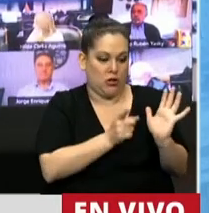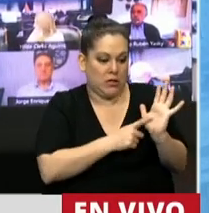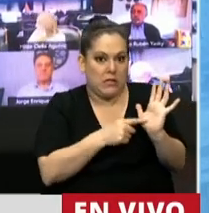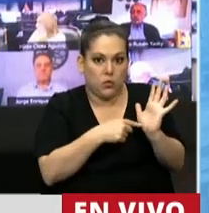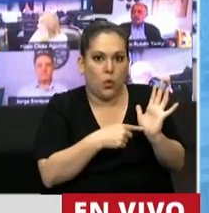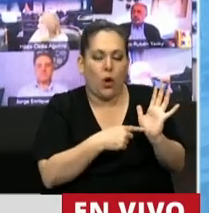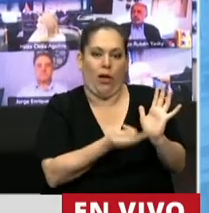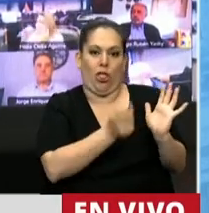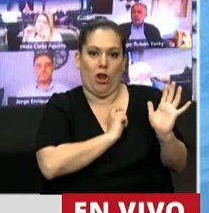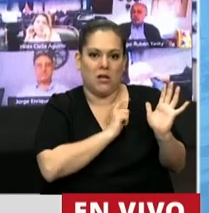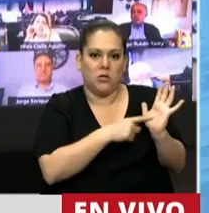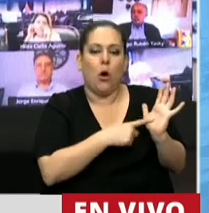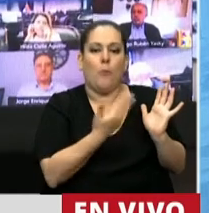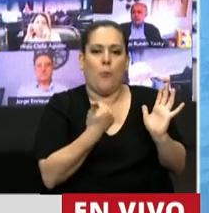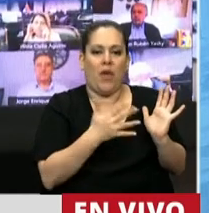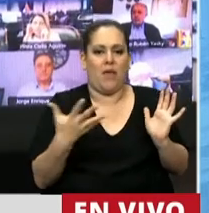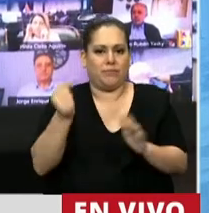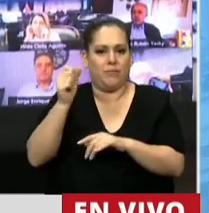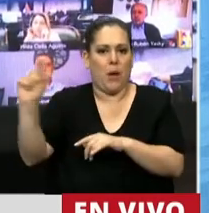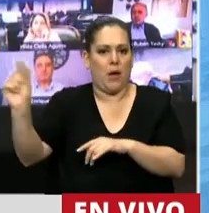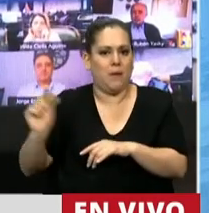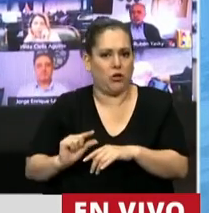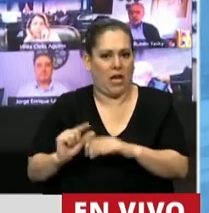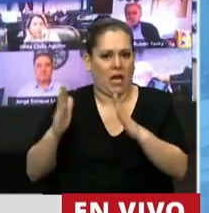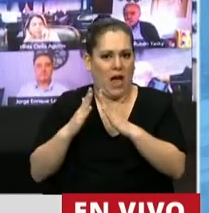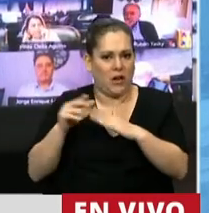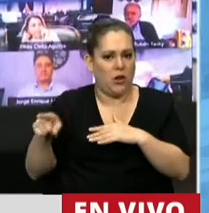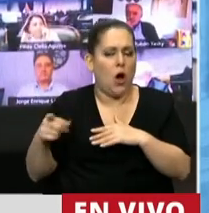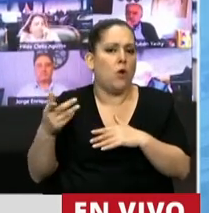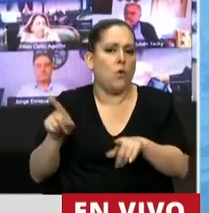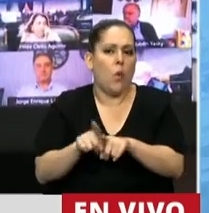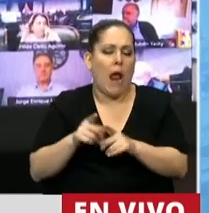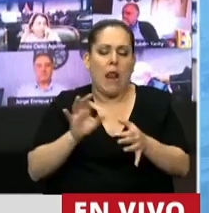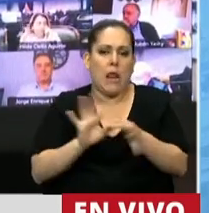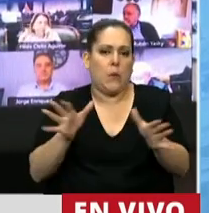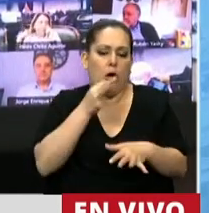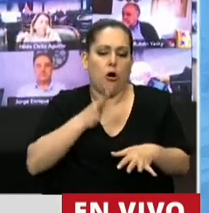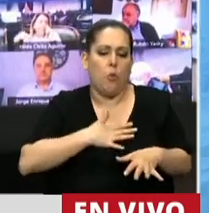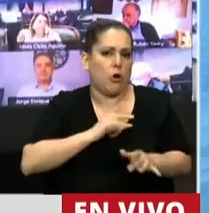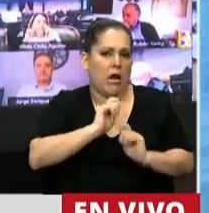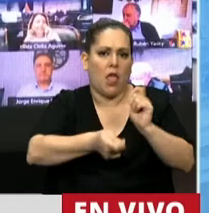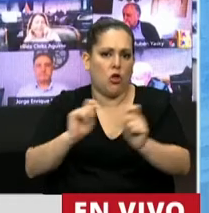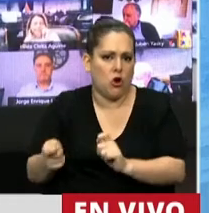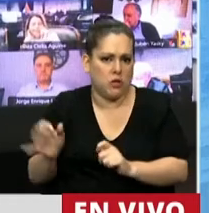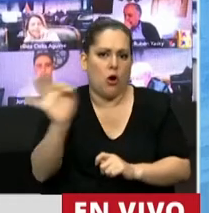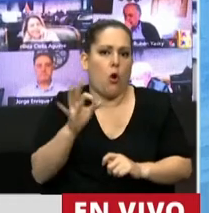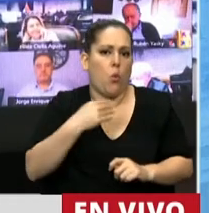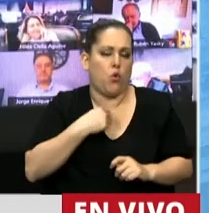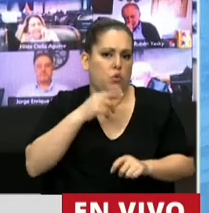favorecer todo el crédito hipotecario, respetando la libertad de donar y la voluntad de las personas.